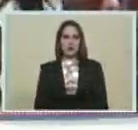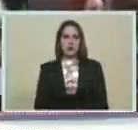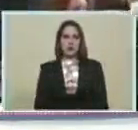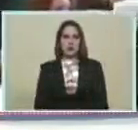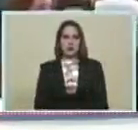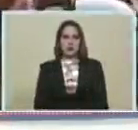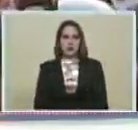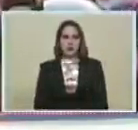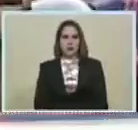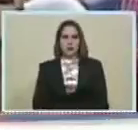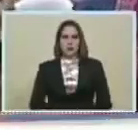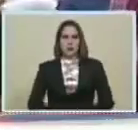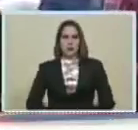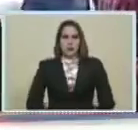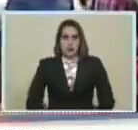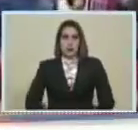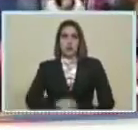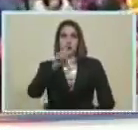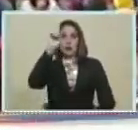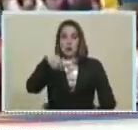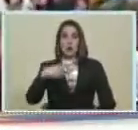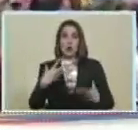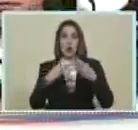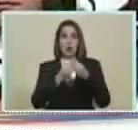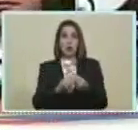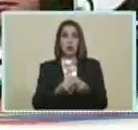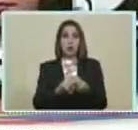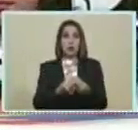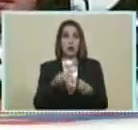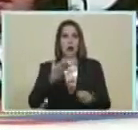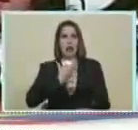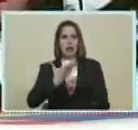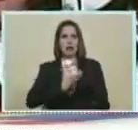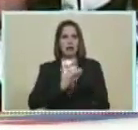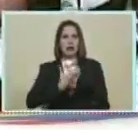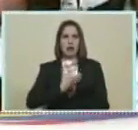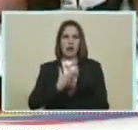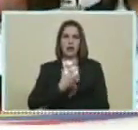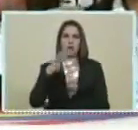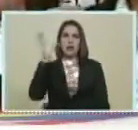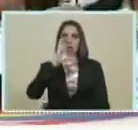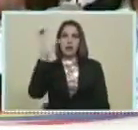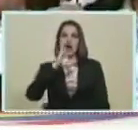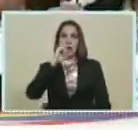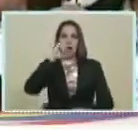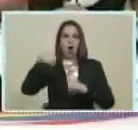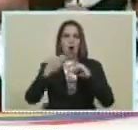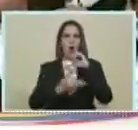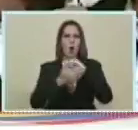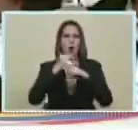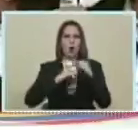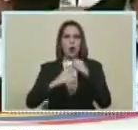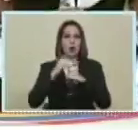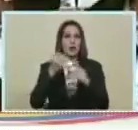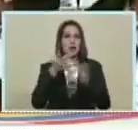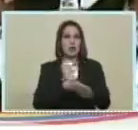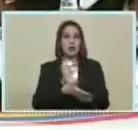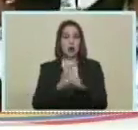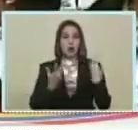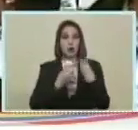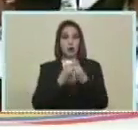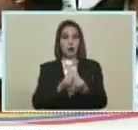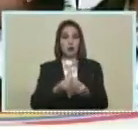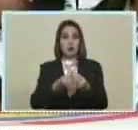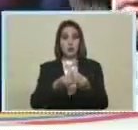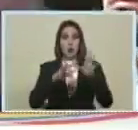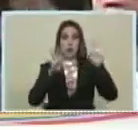Aquí también Con nosotros Presidente Se encuentra El alcalde De Caracas Jorge Rodríguez Que nos acompaña En este